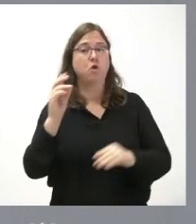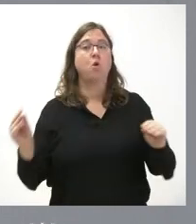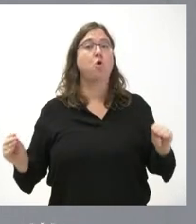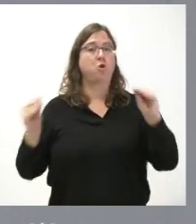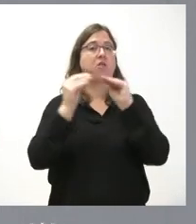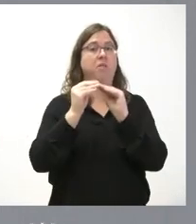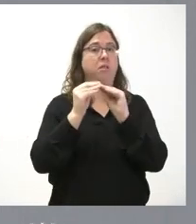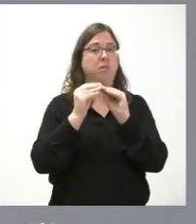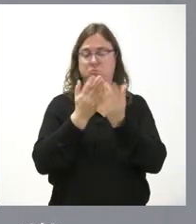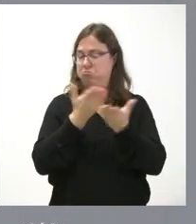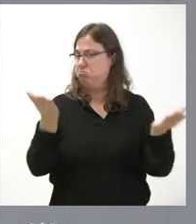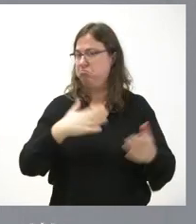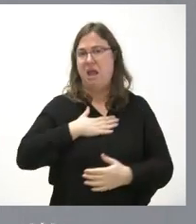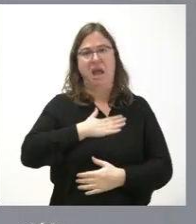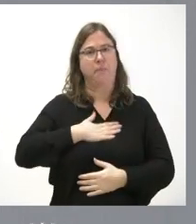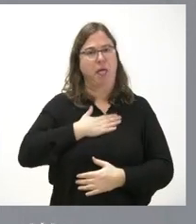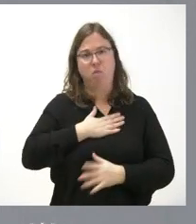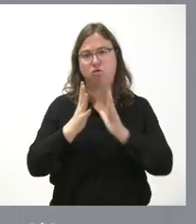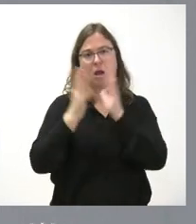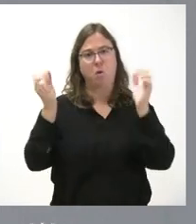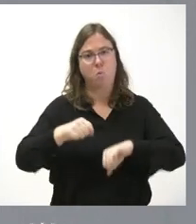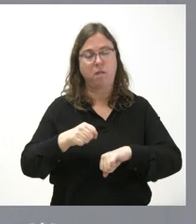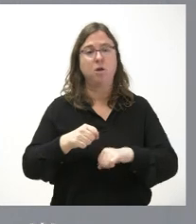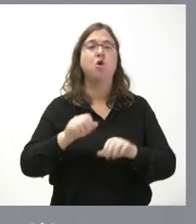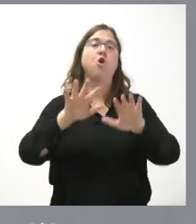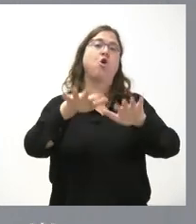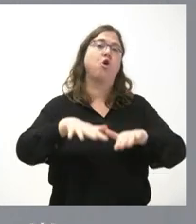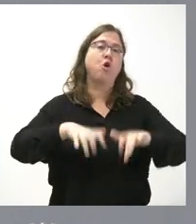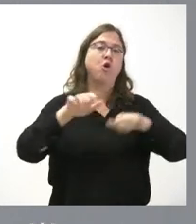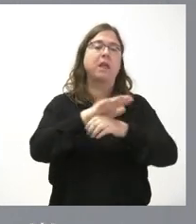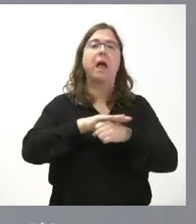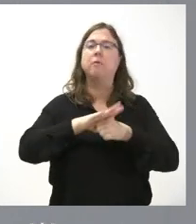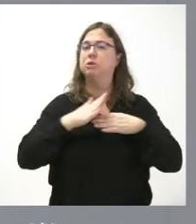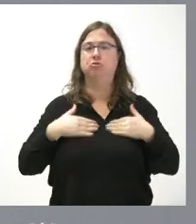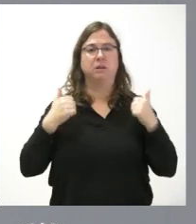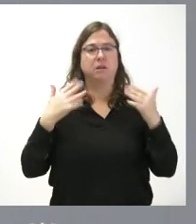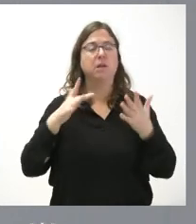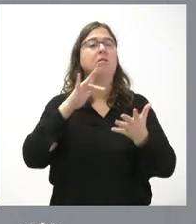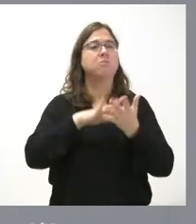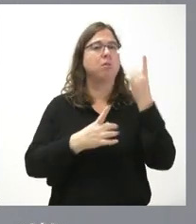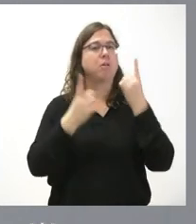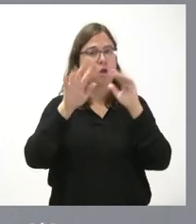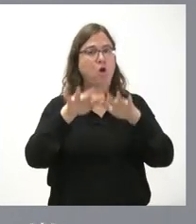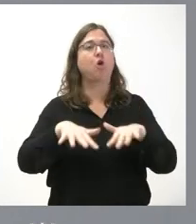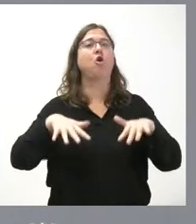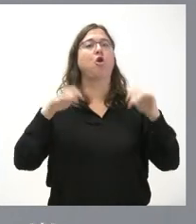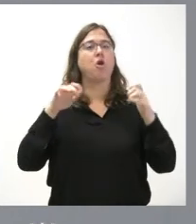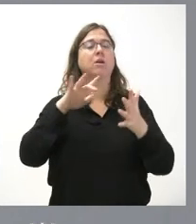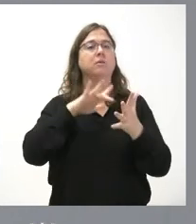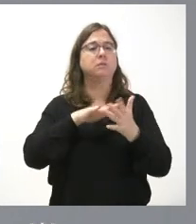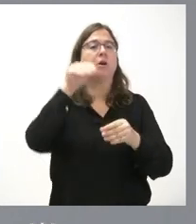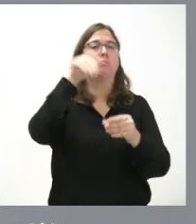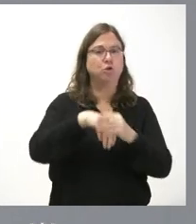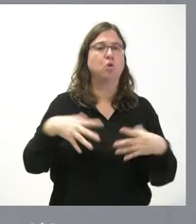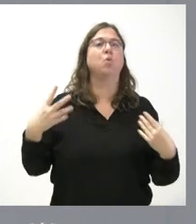con nosotros pues estamos encantados de llegar a acuerdos en las cortes o en el ámbito que sean y creo que ha habido en alguna ocasión en las cortes que hemos podido votar